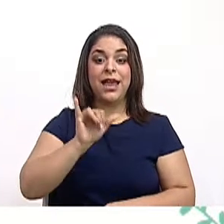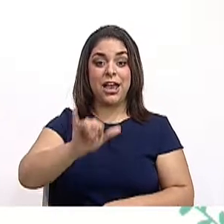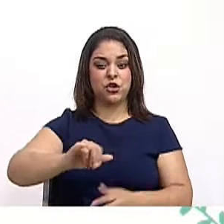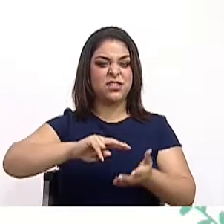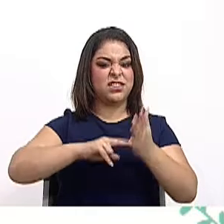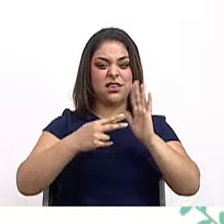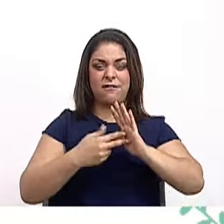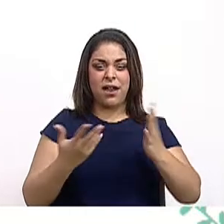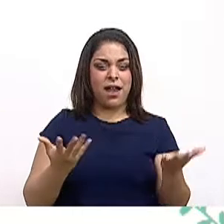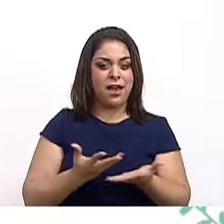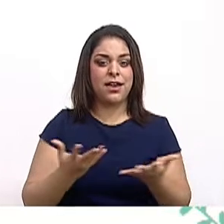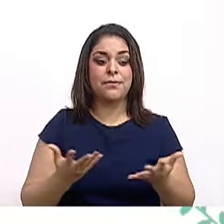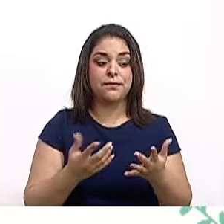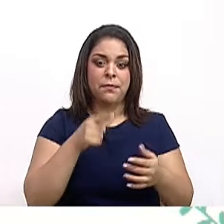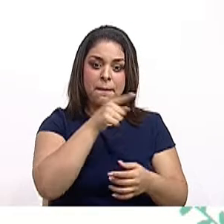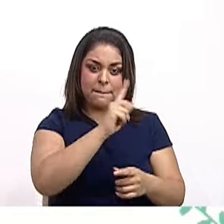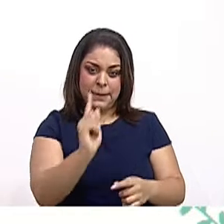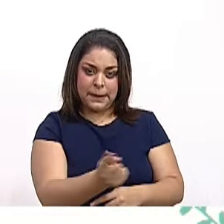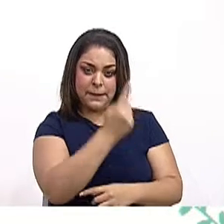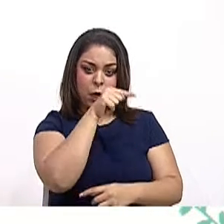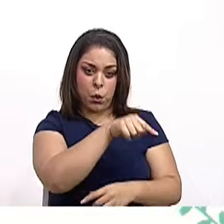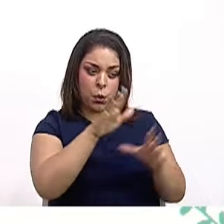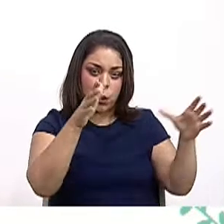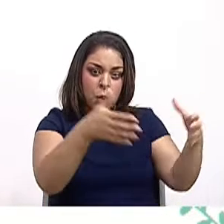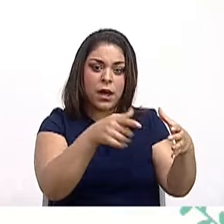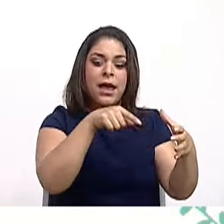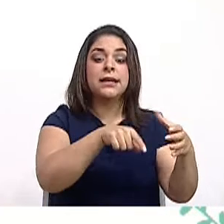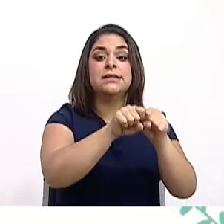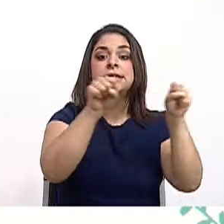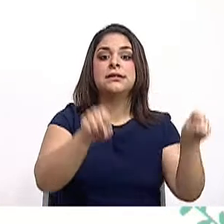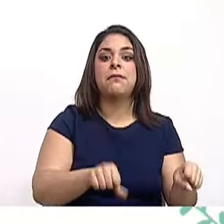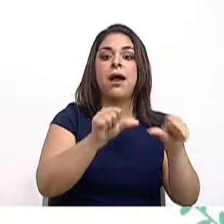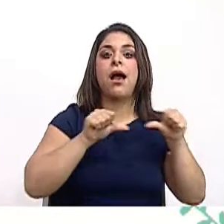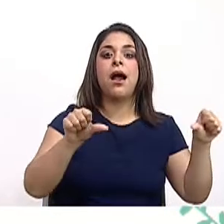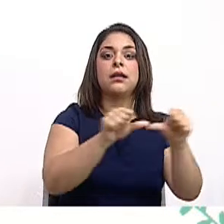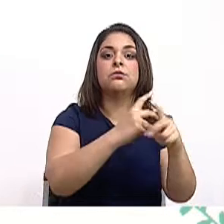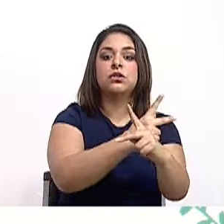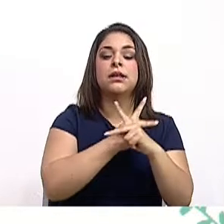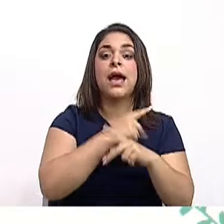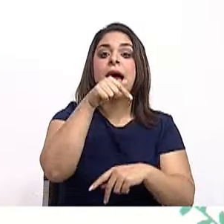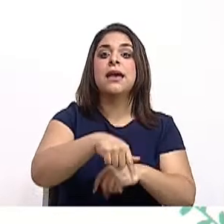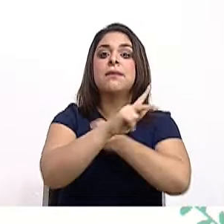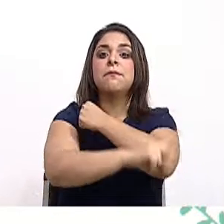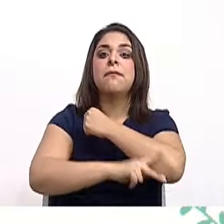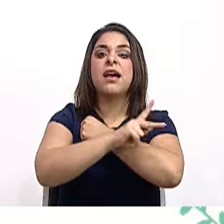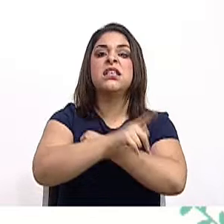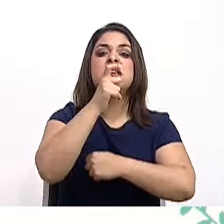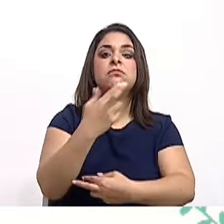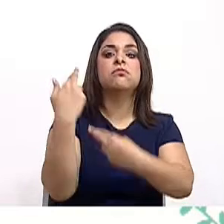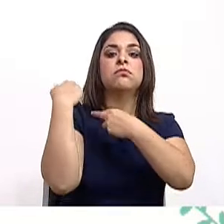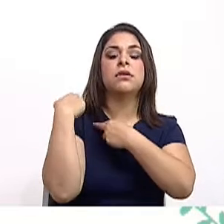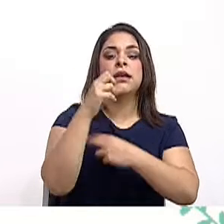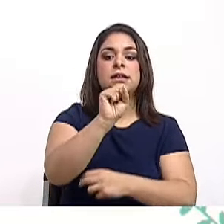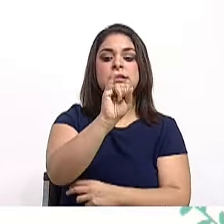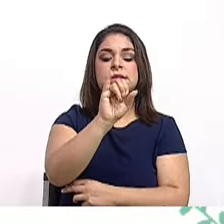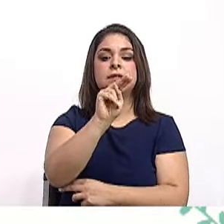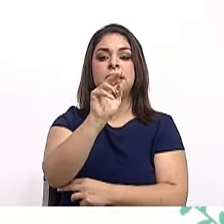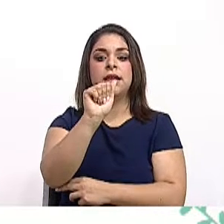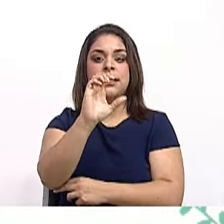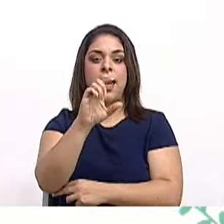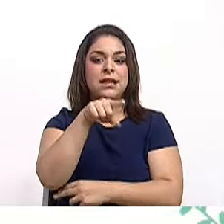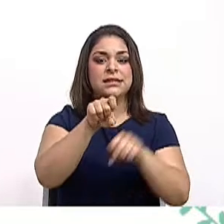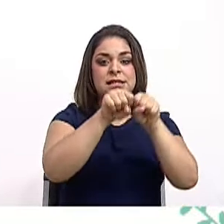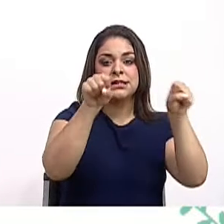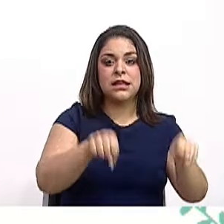de áreas protegidas. Y en nuestro país, la entidad encargada es el SINAC, que es el Sistema